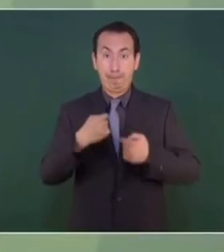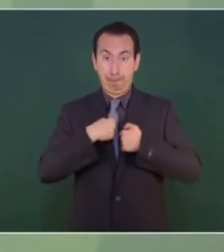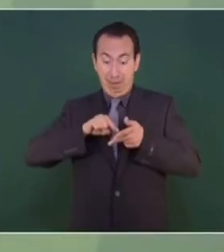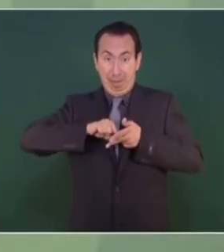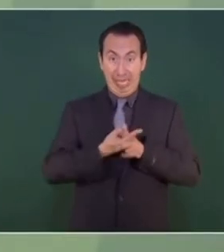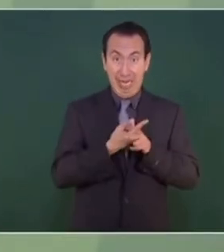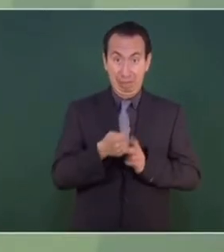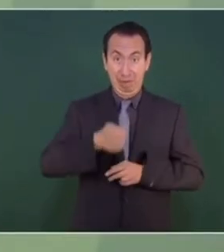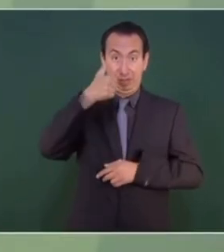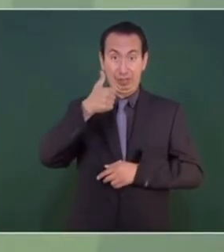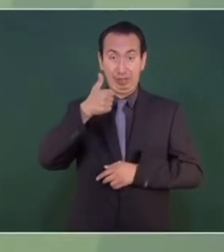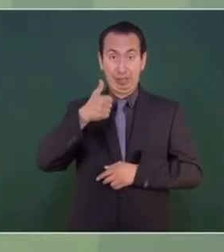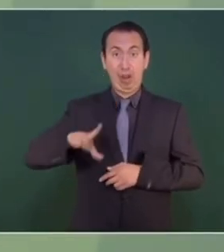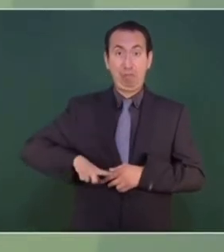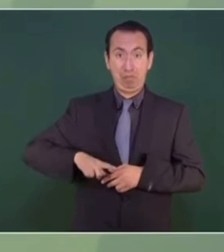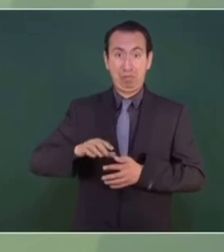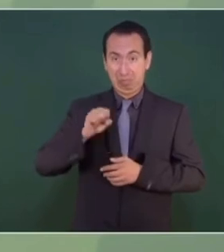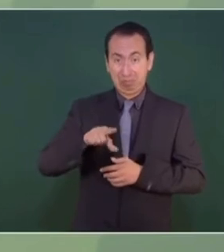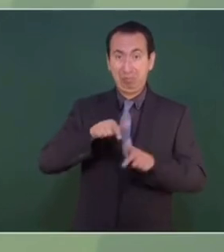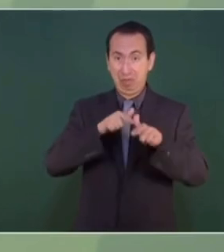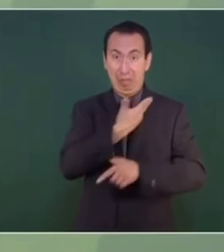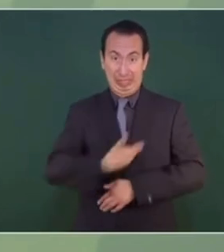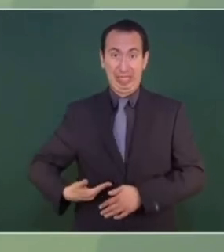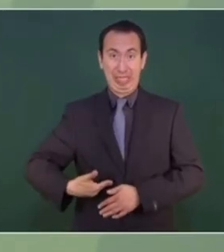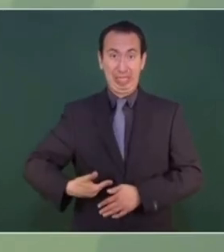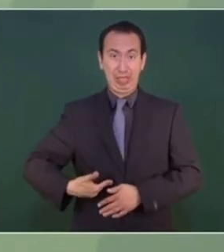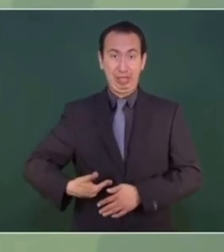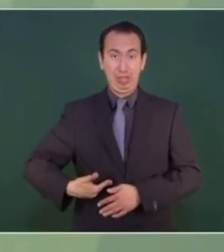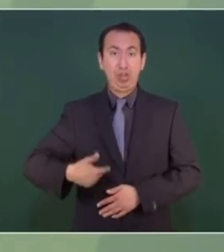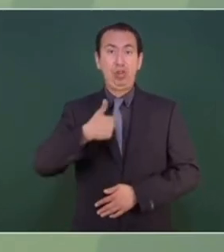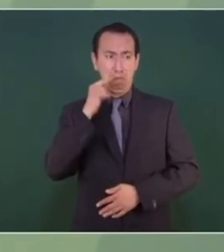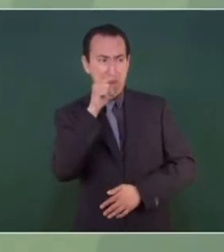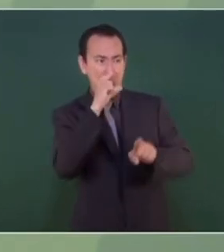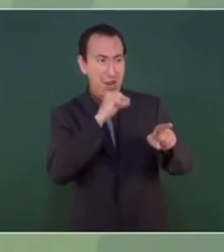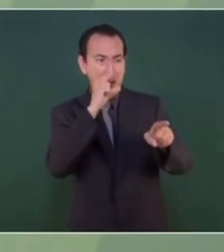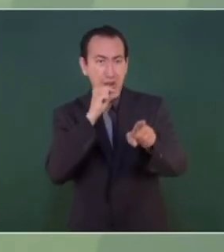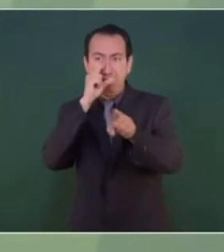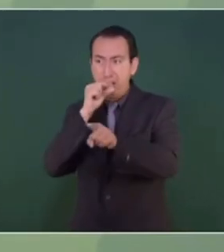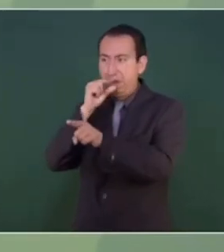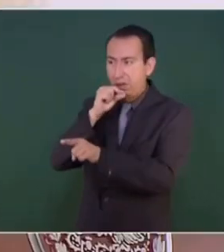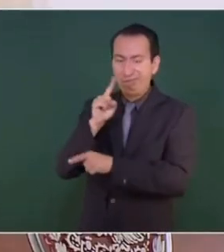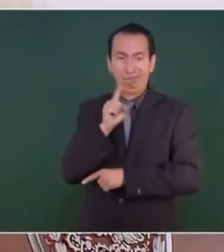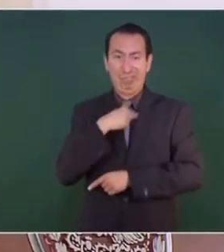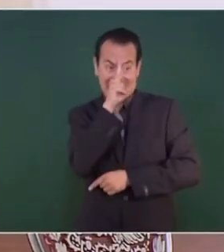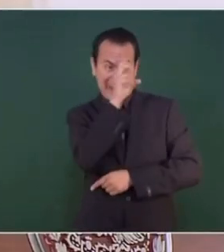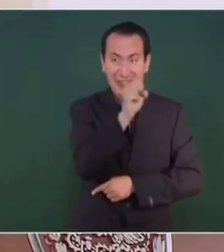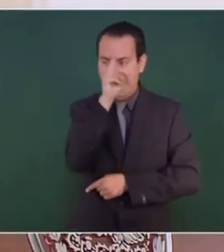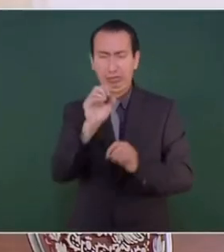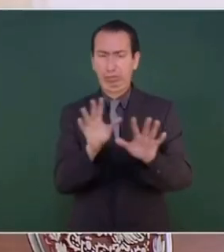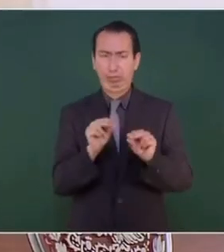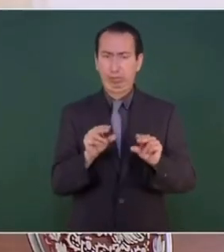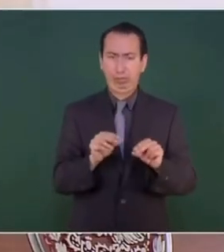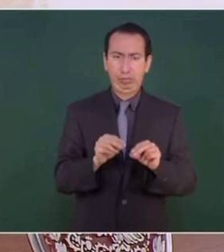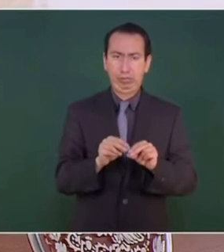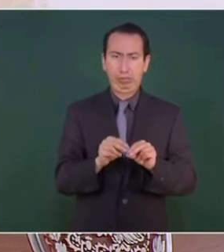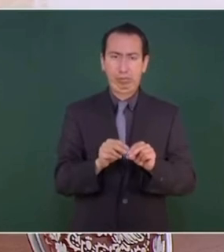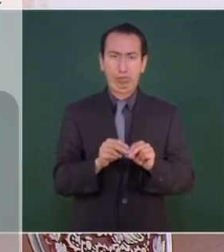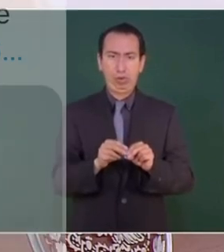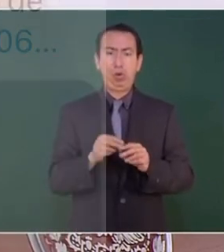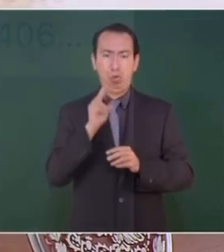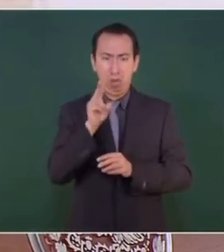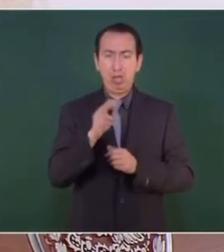dijimos que íbamos a hacer justicia, que no era ni fuerte la venganza, que no se iban a fabricar delitos,